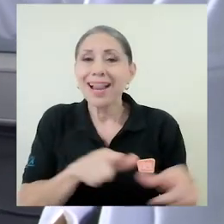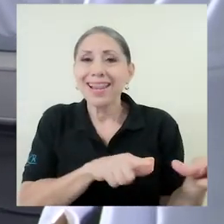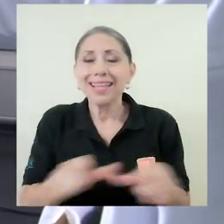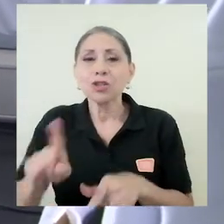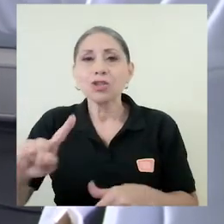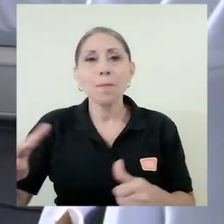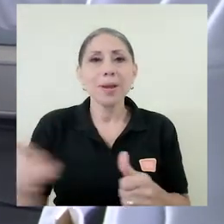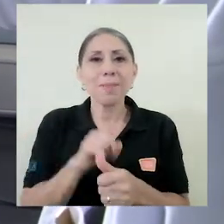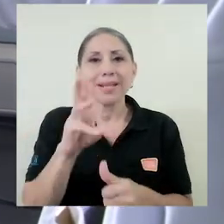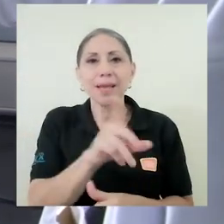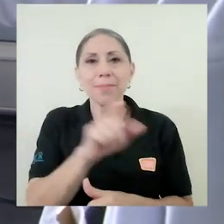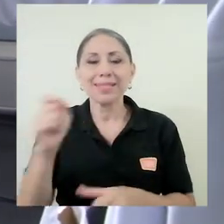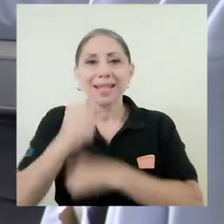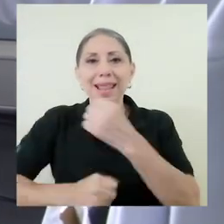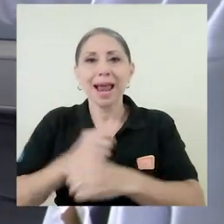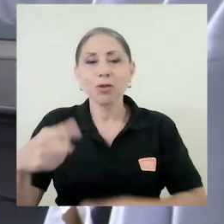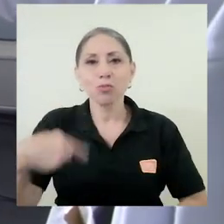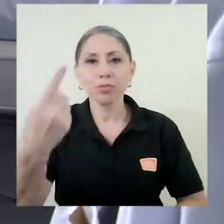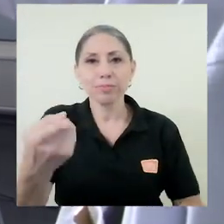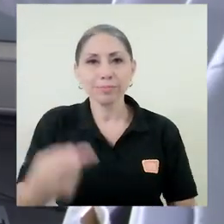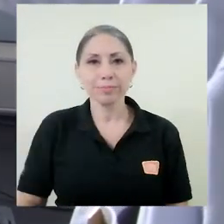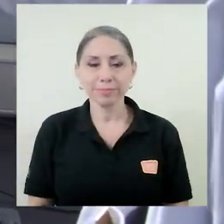primer semestre del 2021.